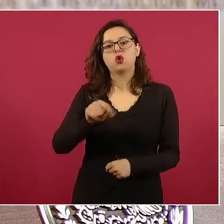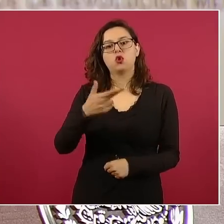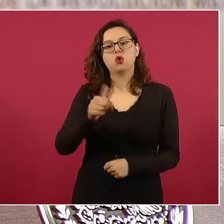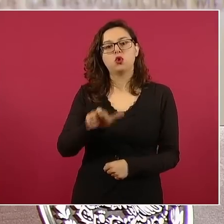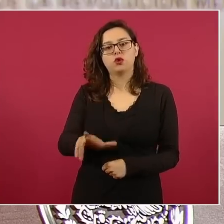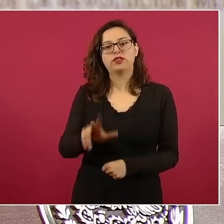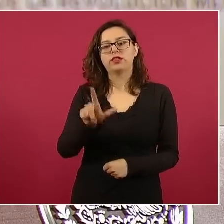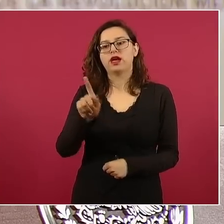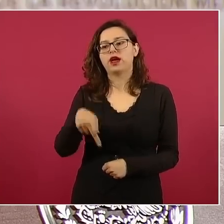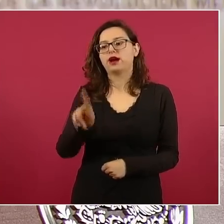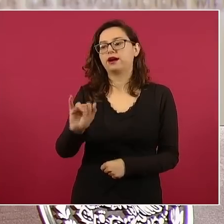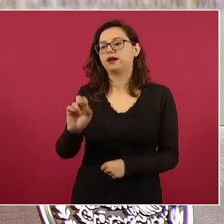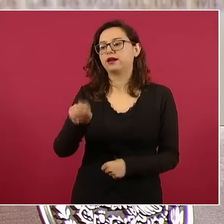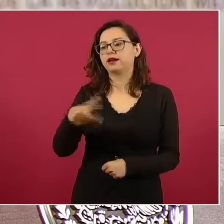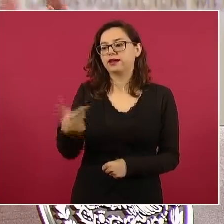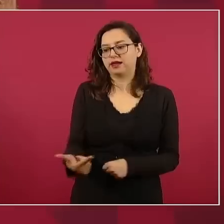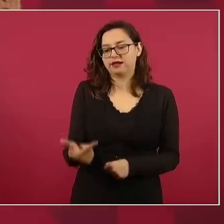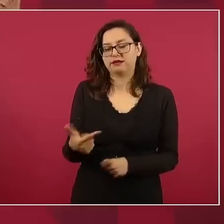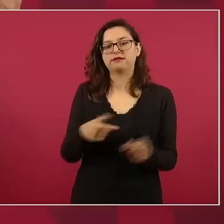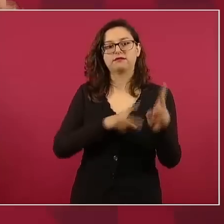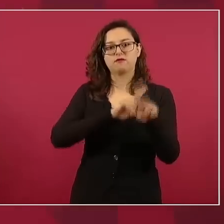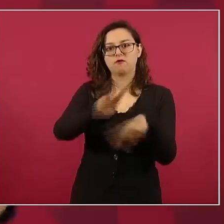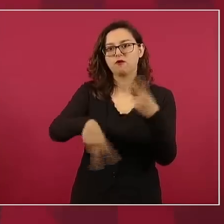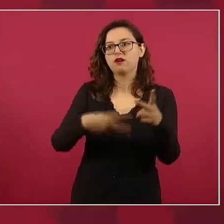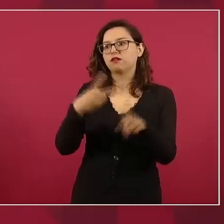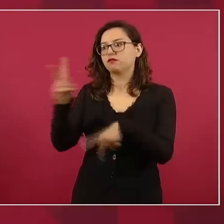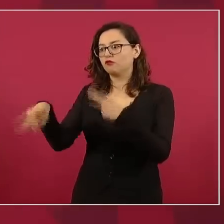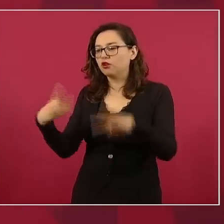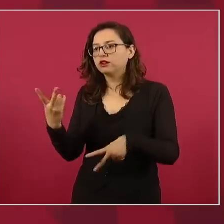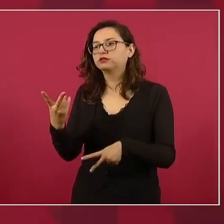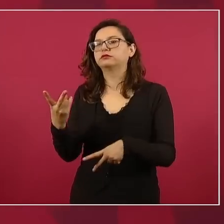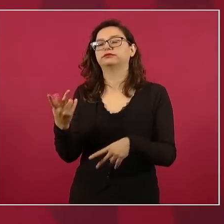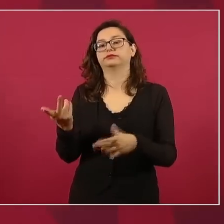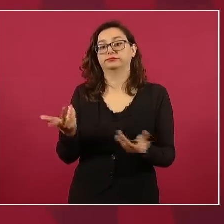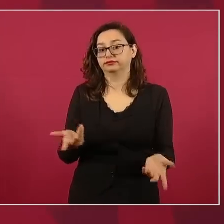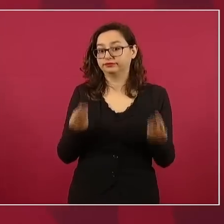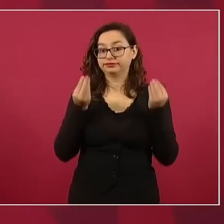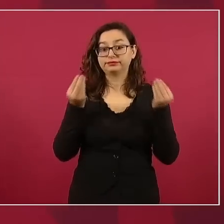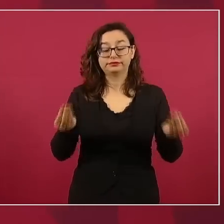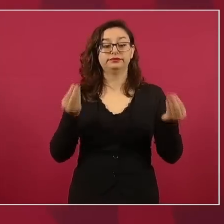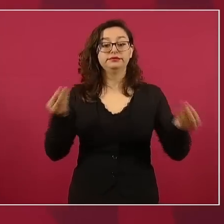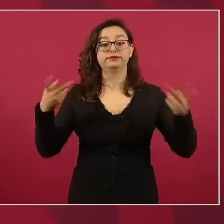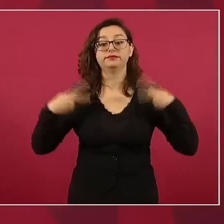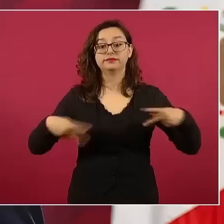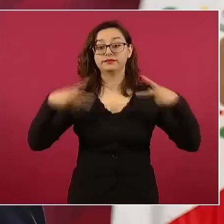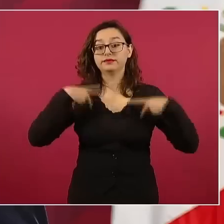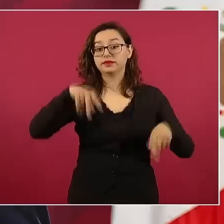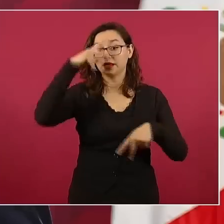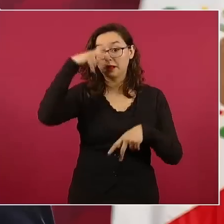y también muchos paisanos. Ahí tuvimos que